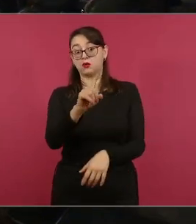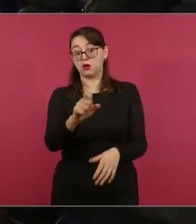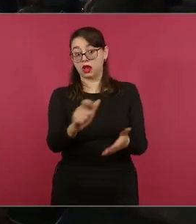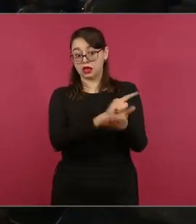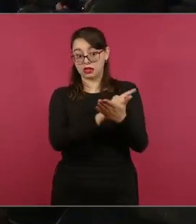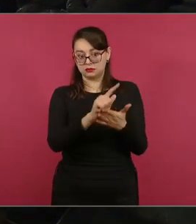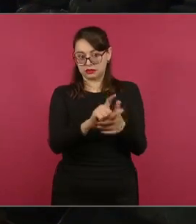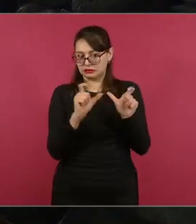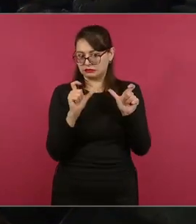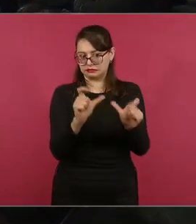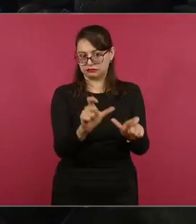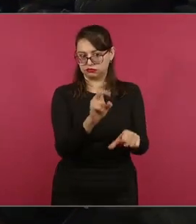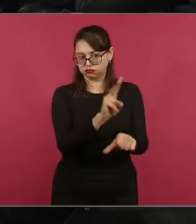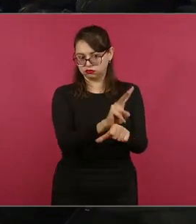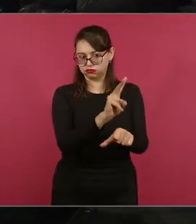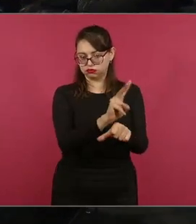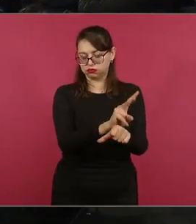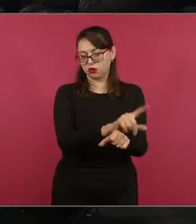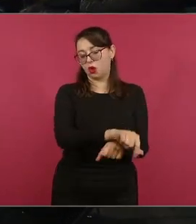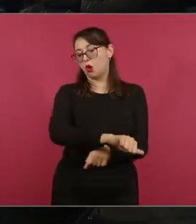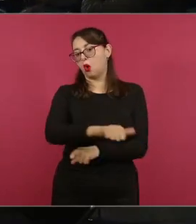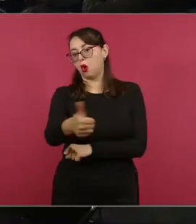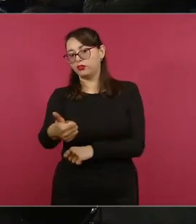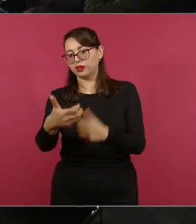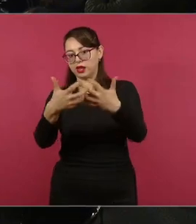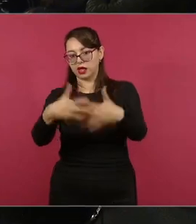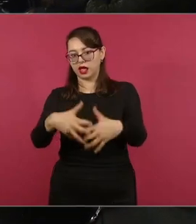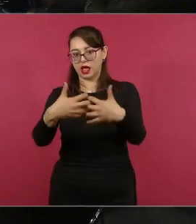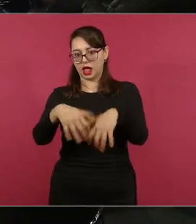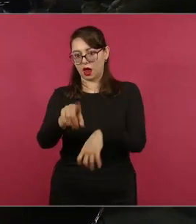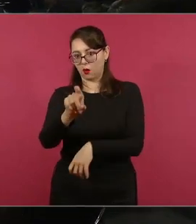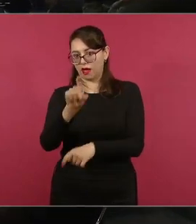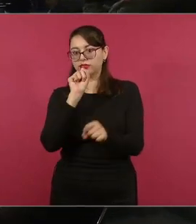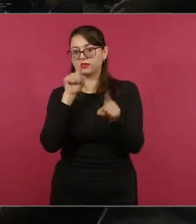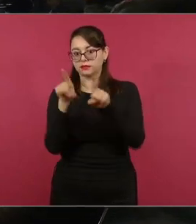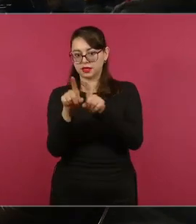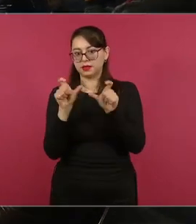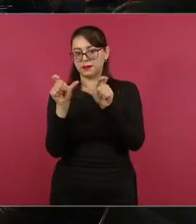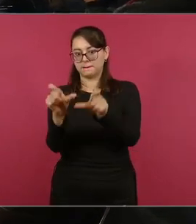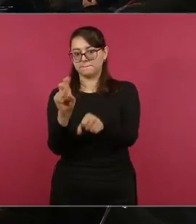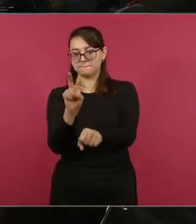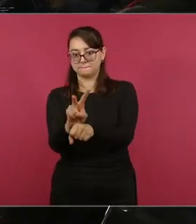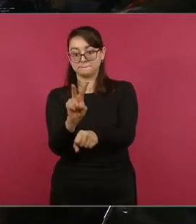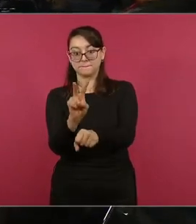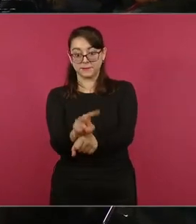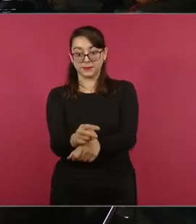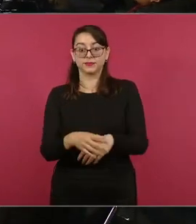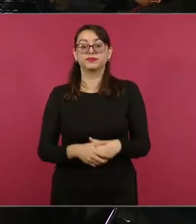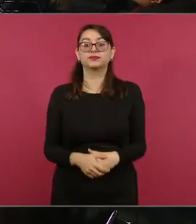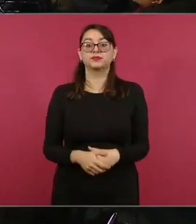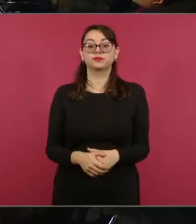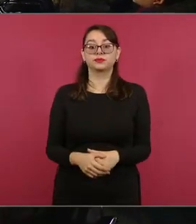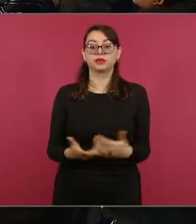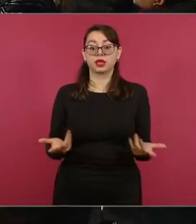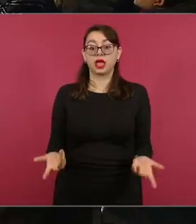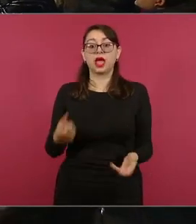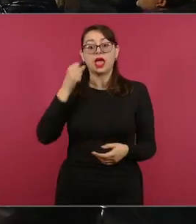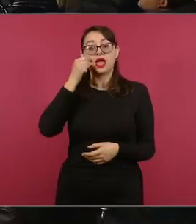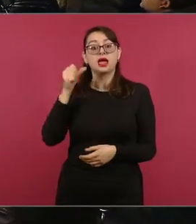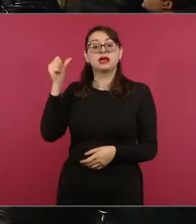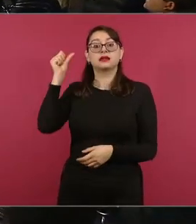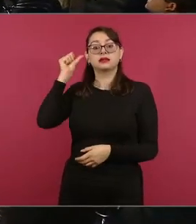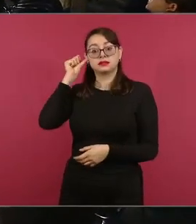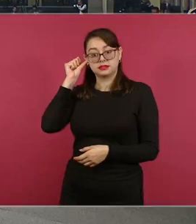en Puerto Marqués. En lo que se refiere a ascenso de las embarcaciones hasta el día de ayer, llevamos 33 ya